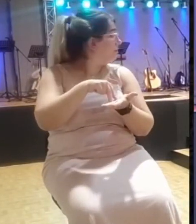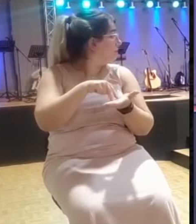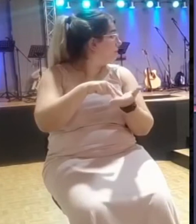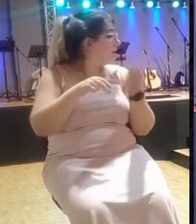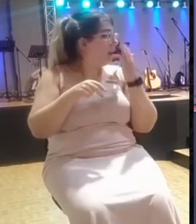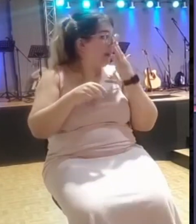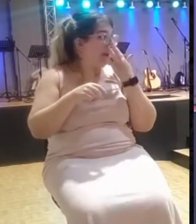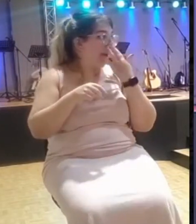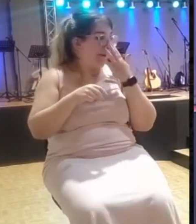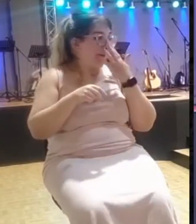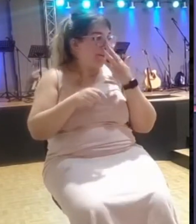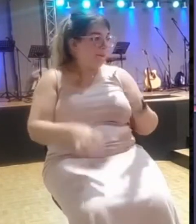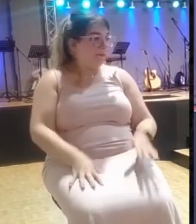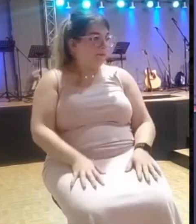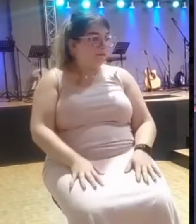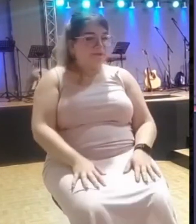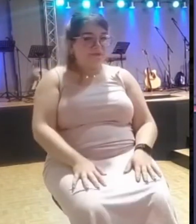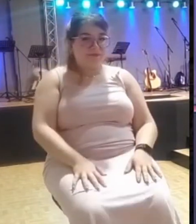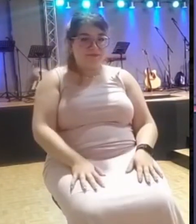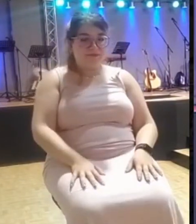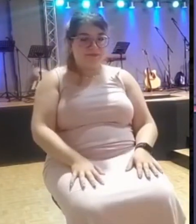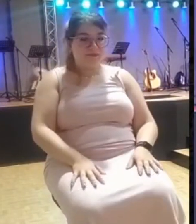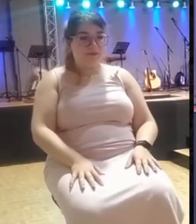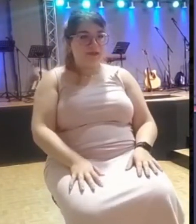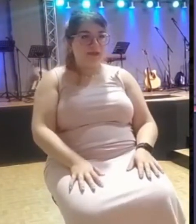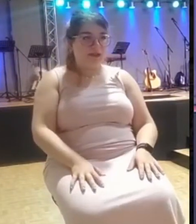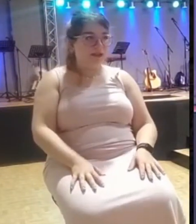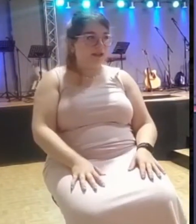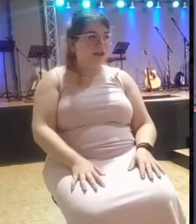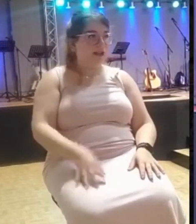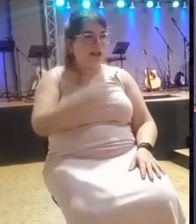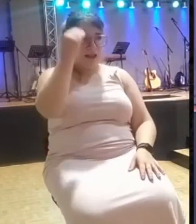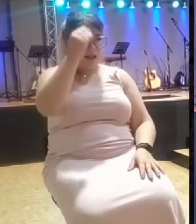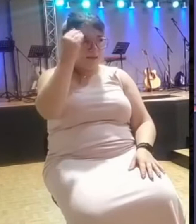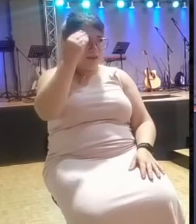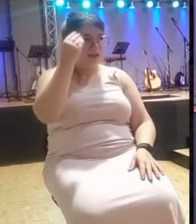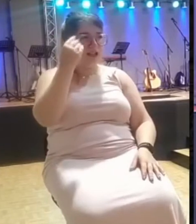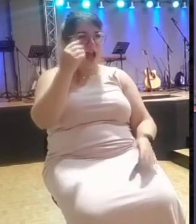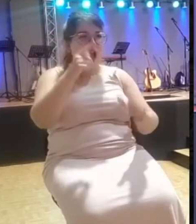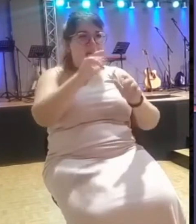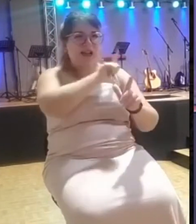que te dan temblores. Un ejército tan poderoso para un hombre.